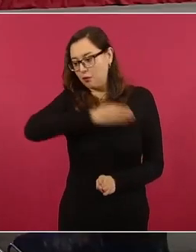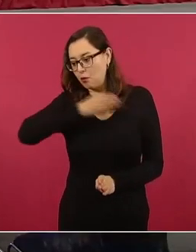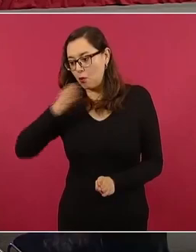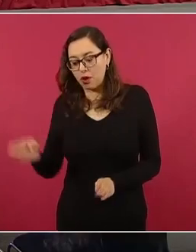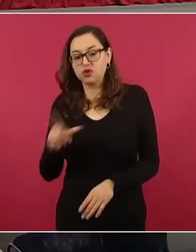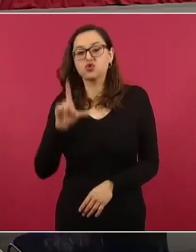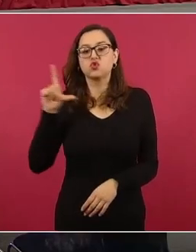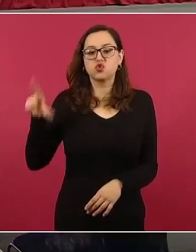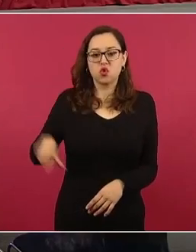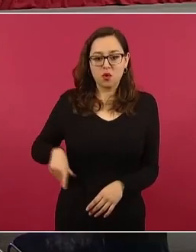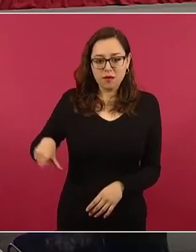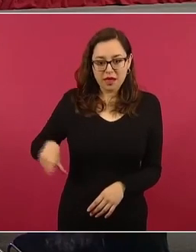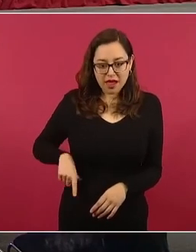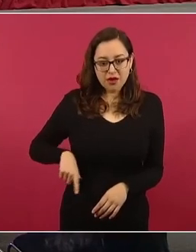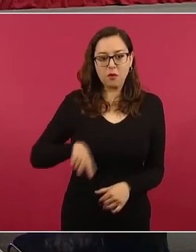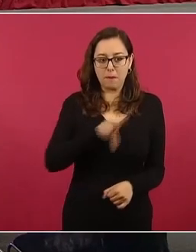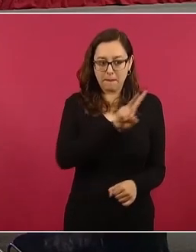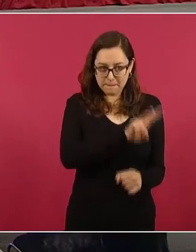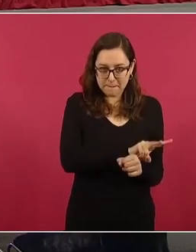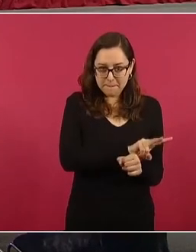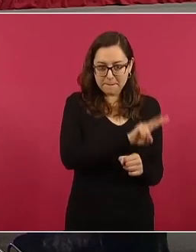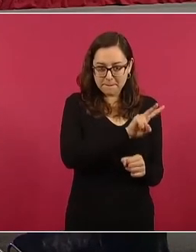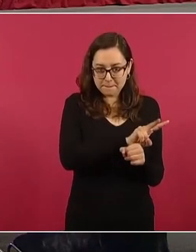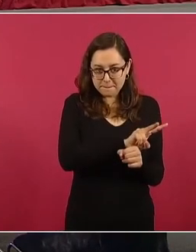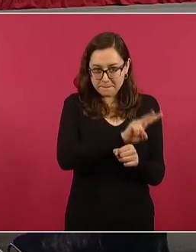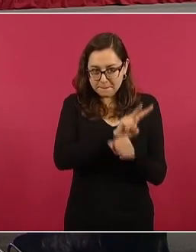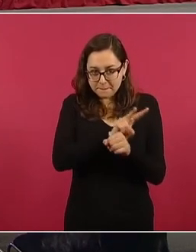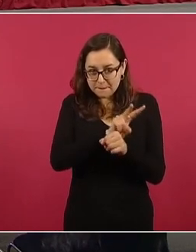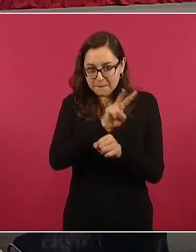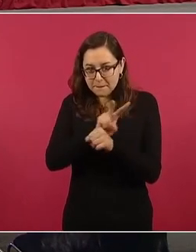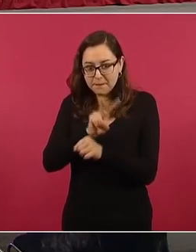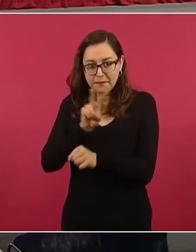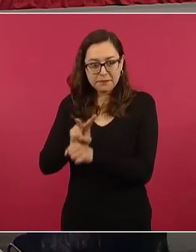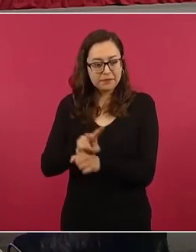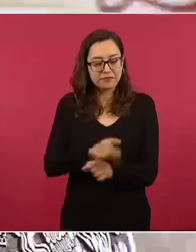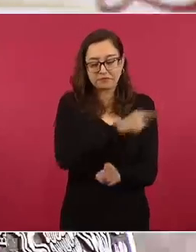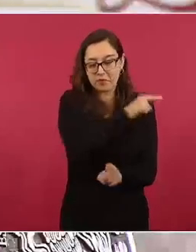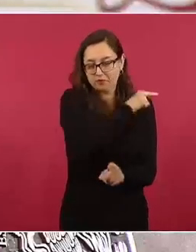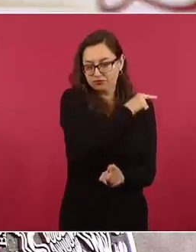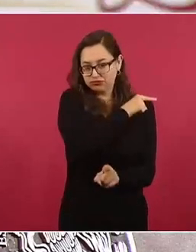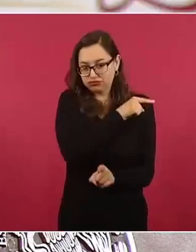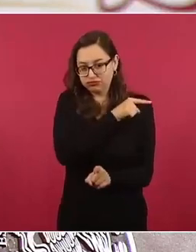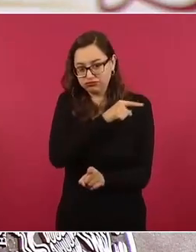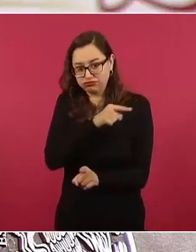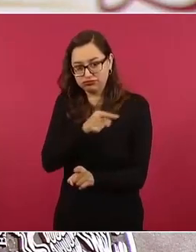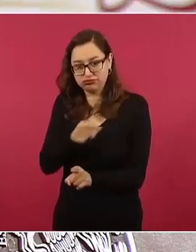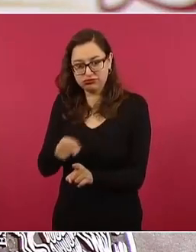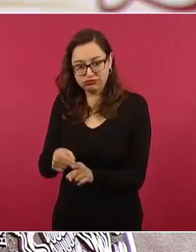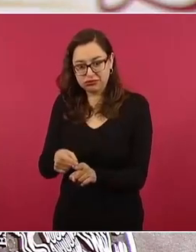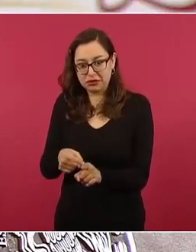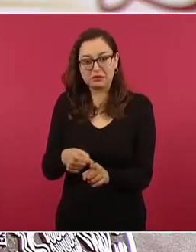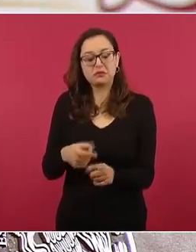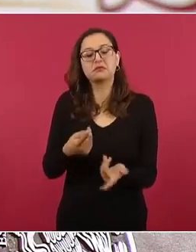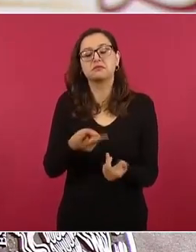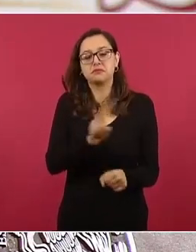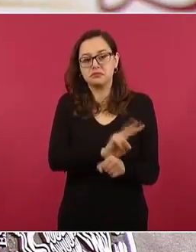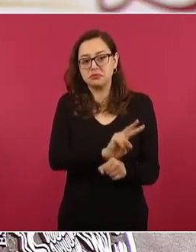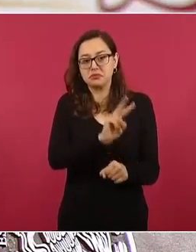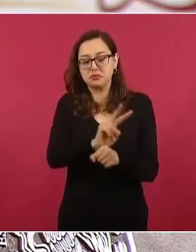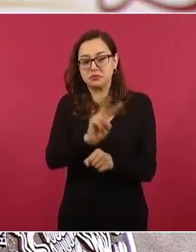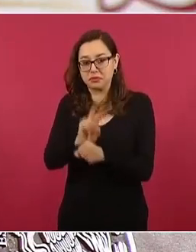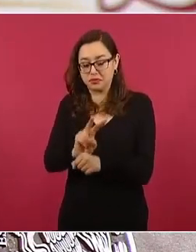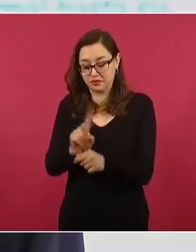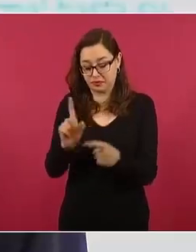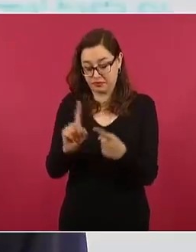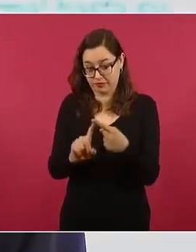desde días antes de la salida de la normal hasta su desaparición. La verdad histórica dice